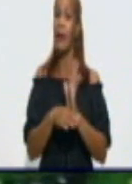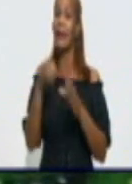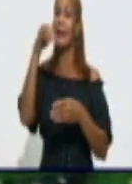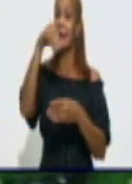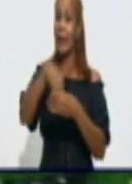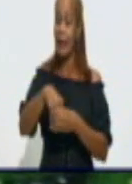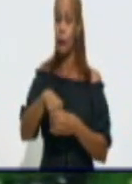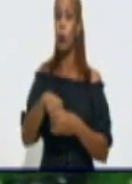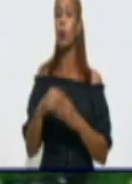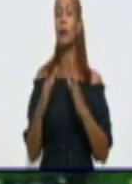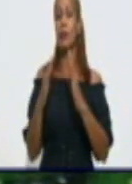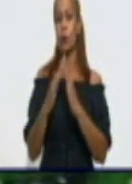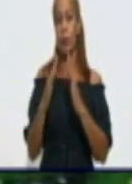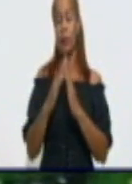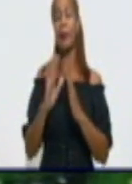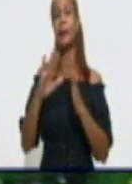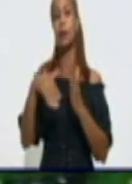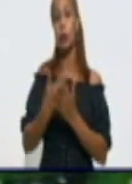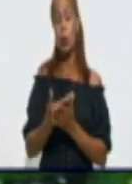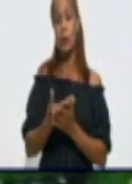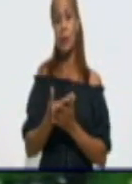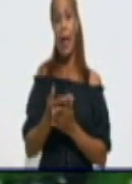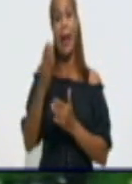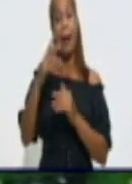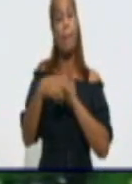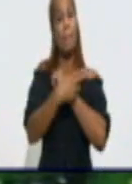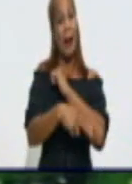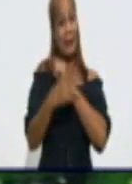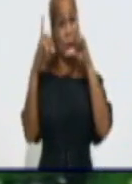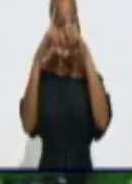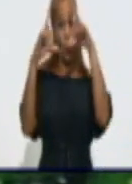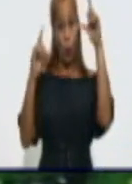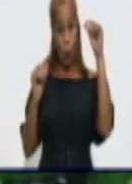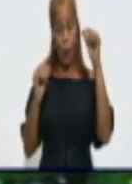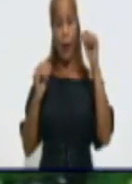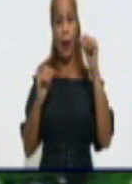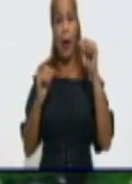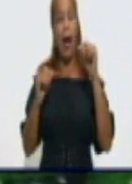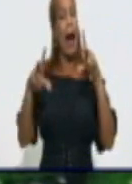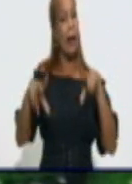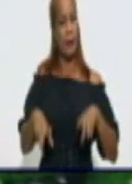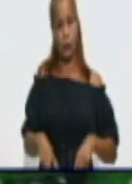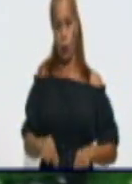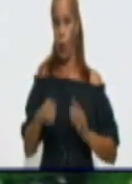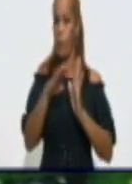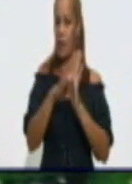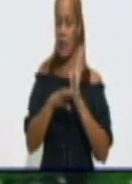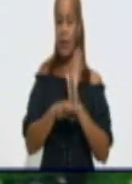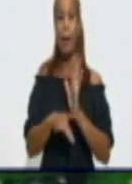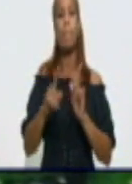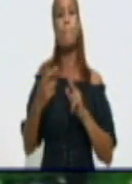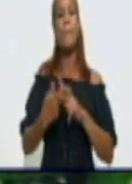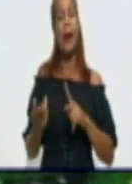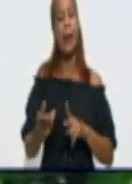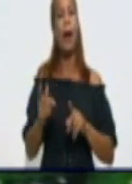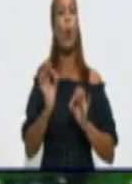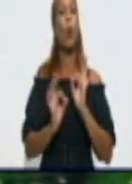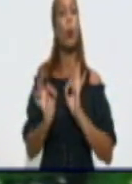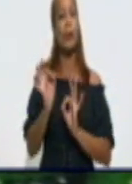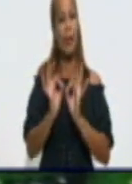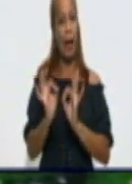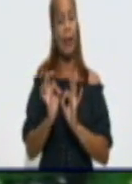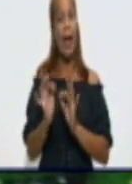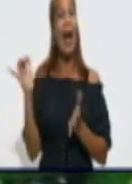Esta medida que adoptó el país, repito, es para proteger al viajero, a su familia y al